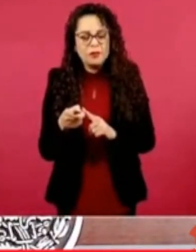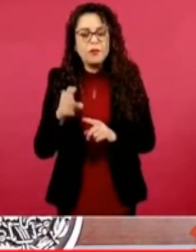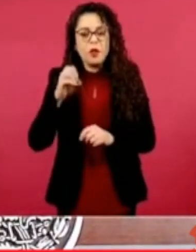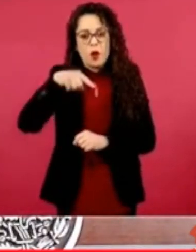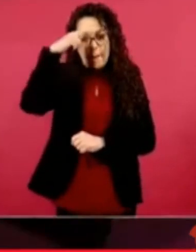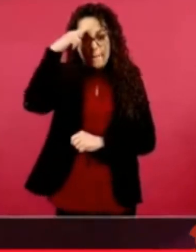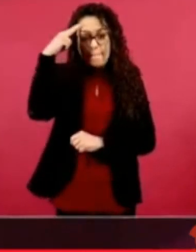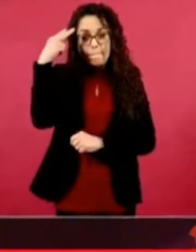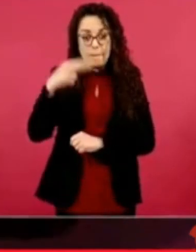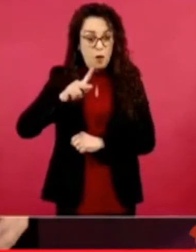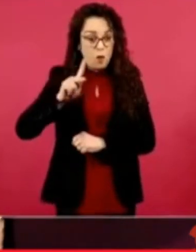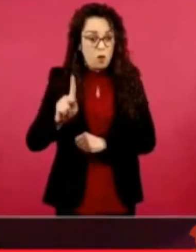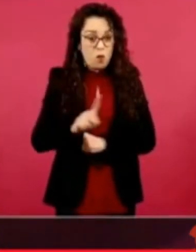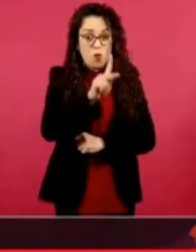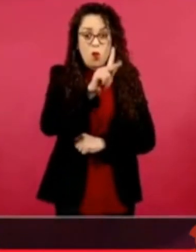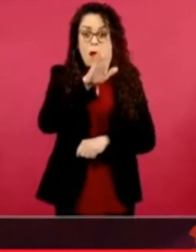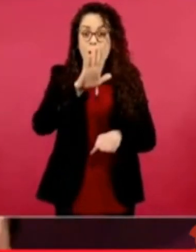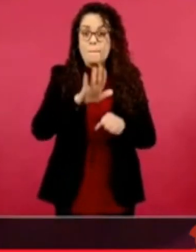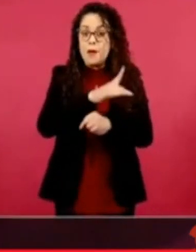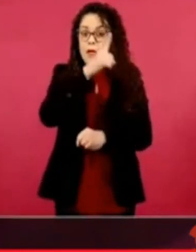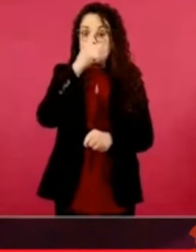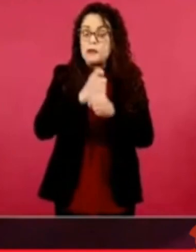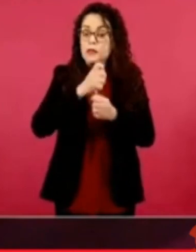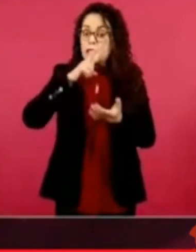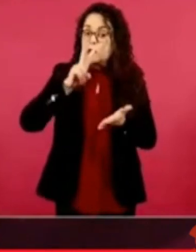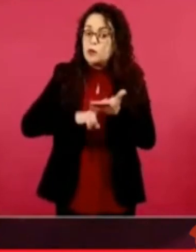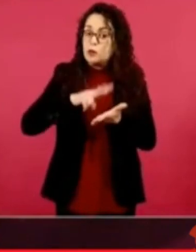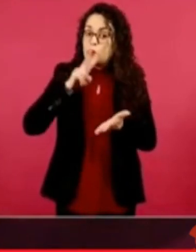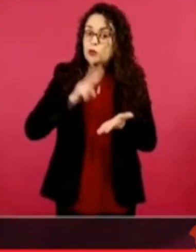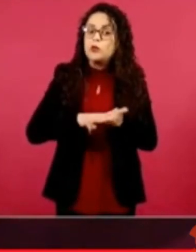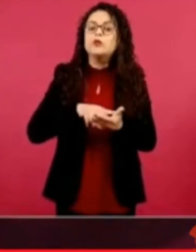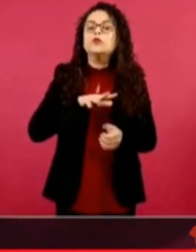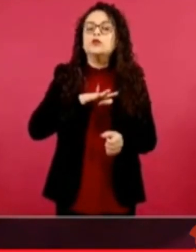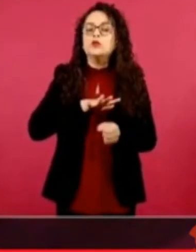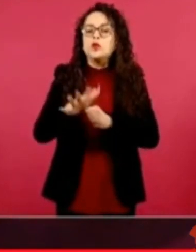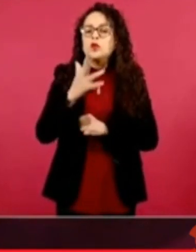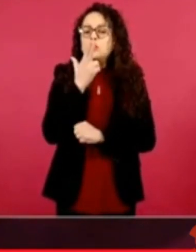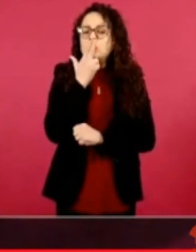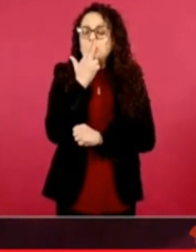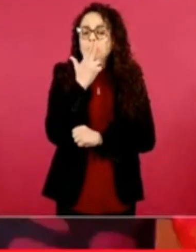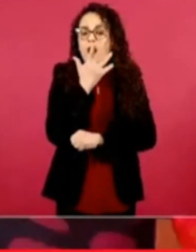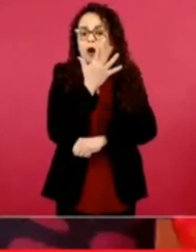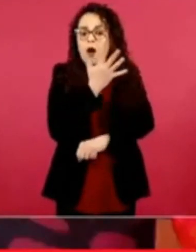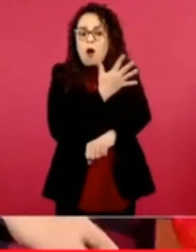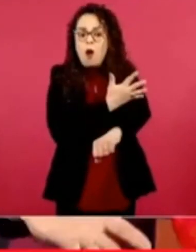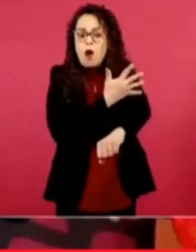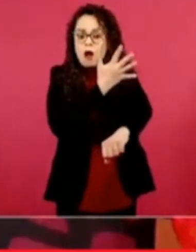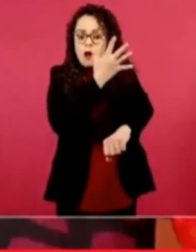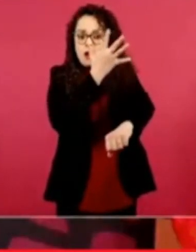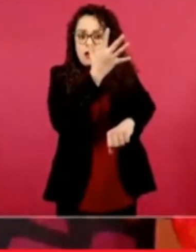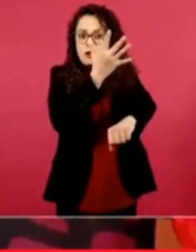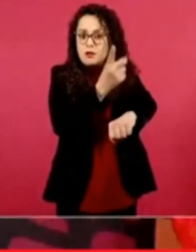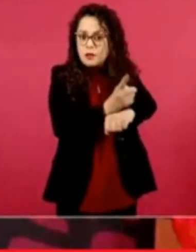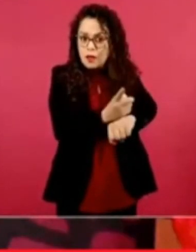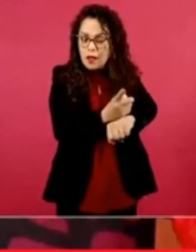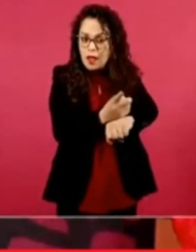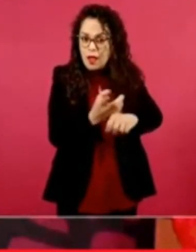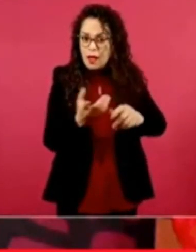de su pueblo? ¿Eso no lo trajeron los europeos? Sí, ellos vinieron por el oro.